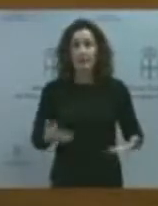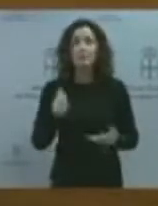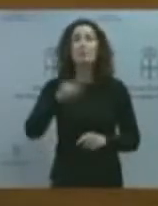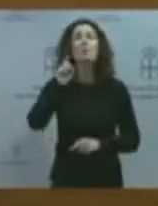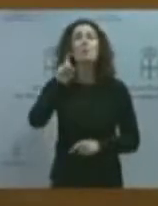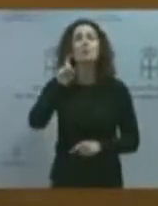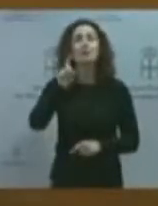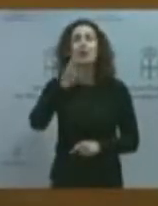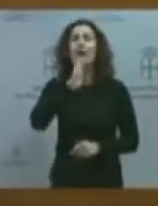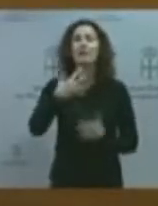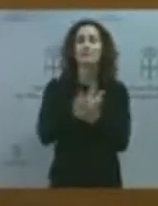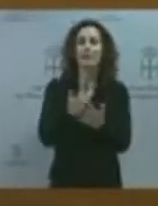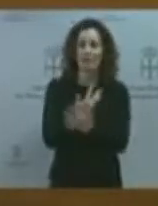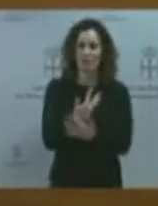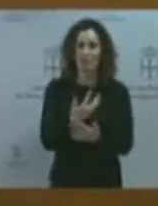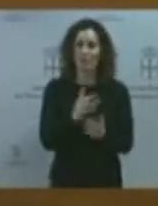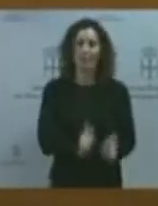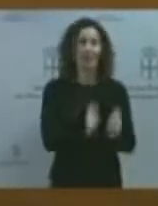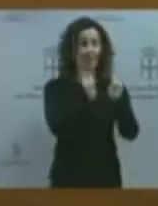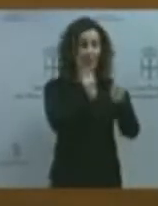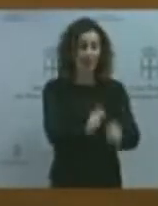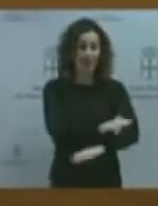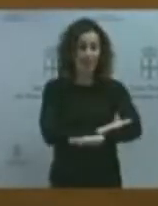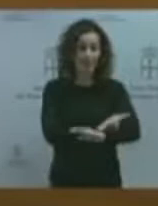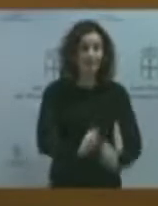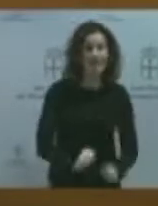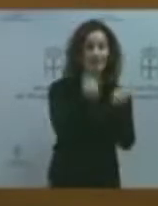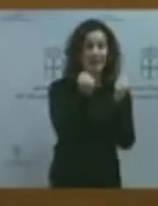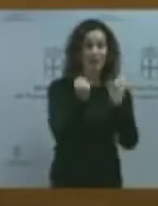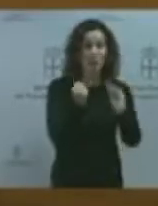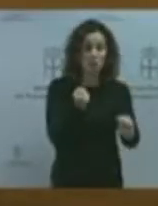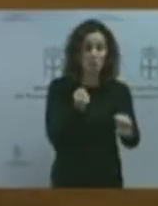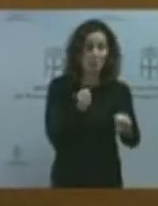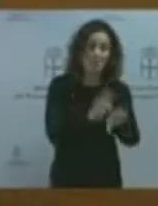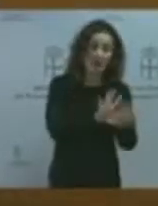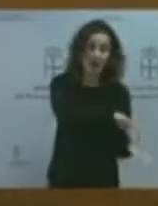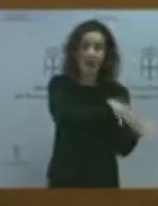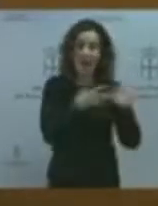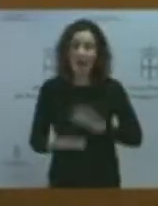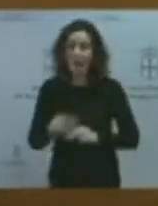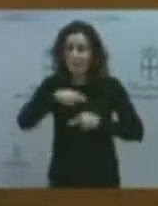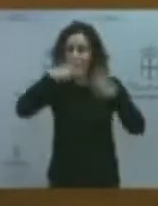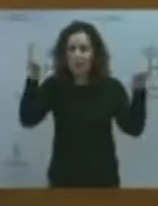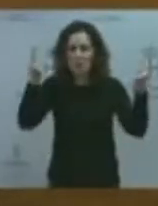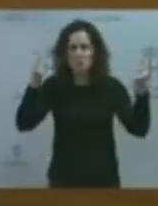administrativas, el rescate de las concesiones administrativas, implicaba, cuando menos, pagar por dos conceptos.